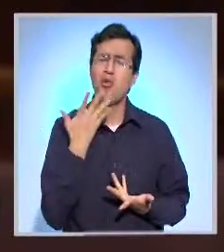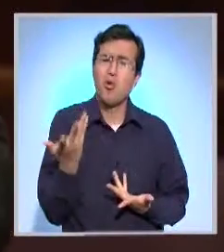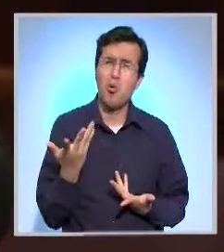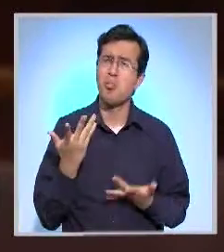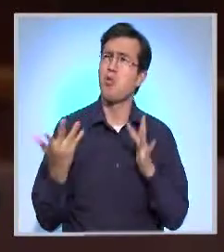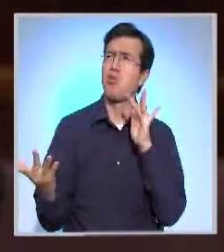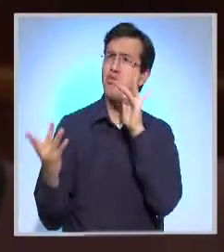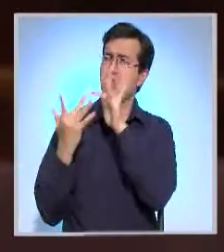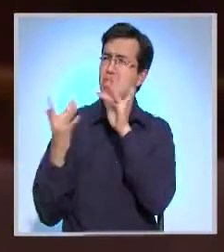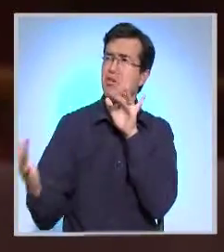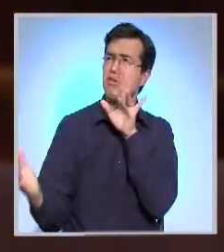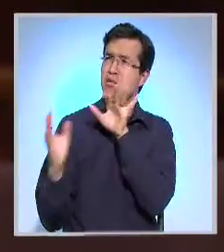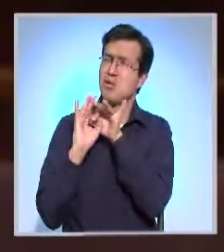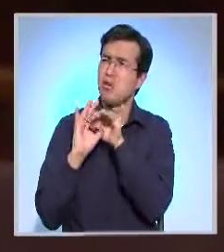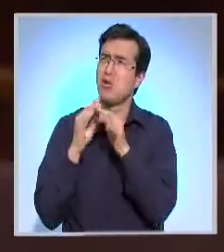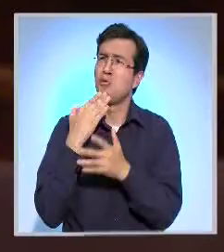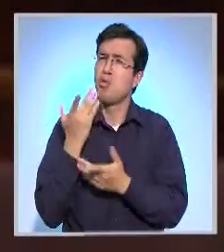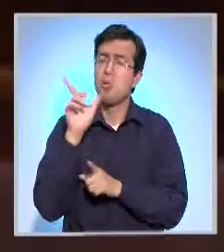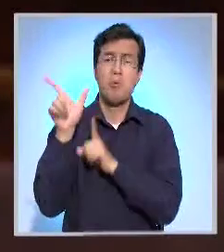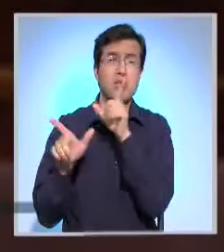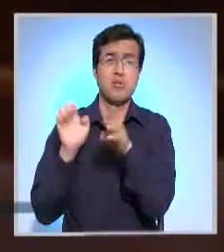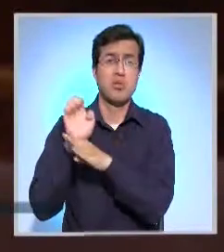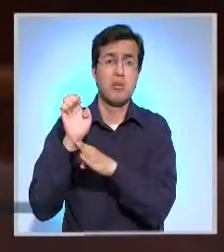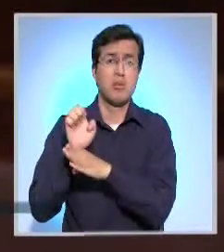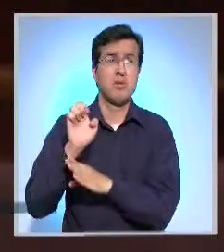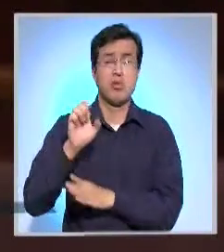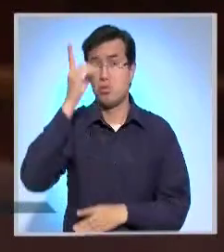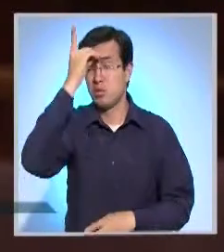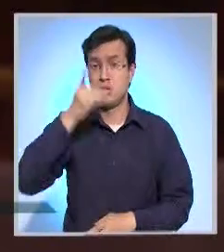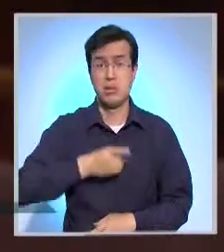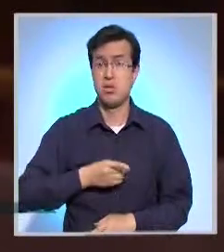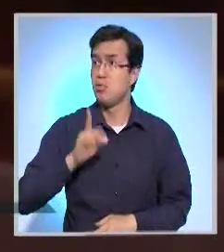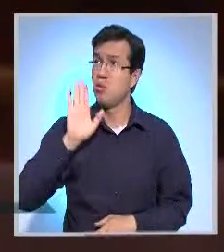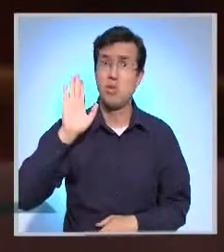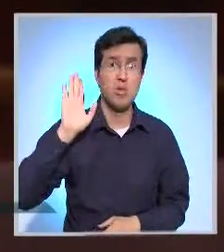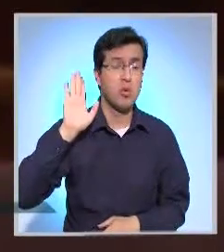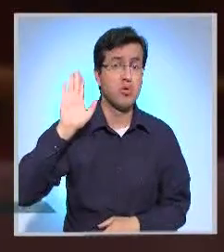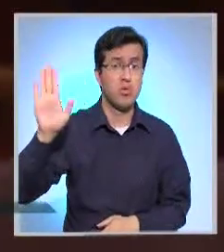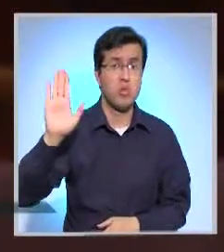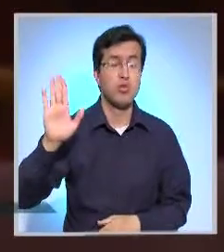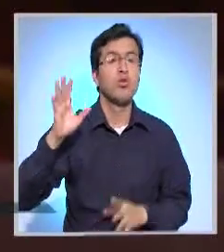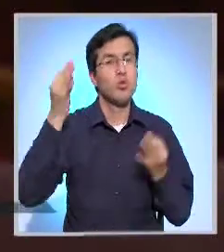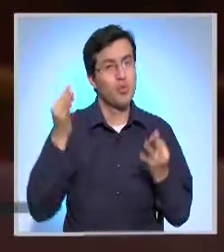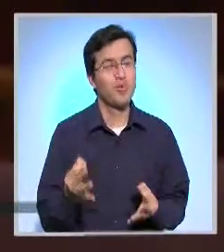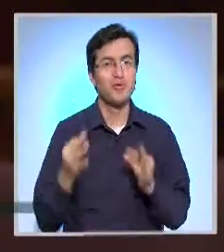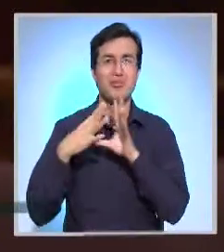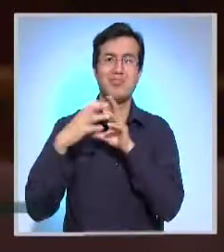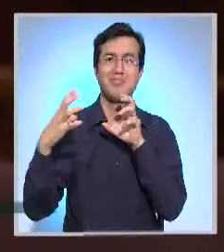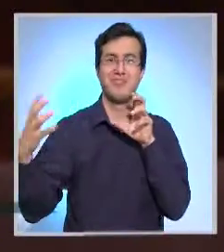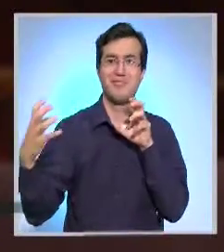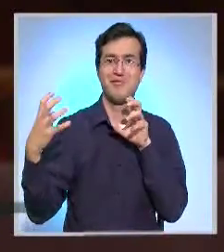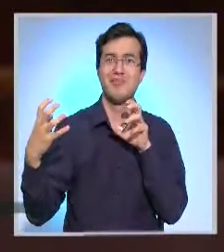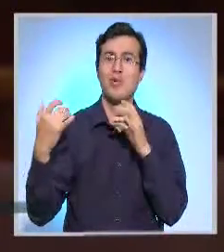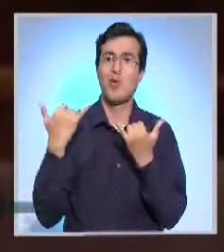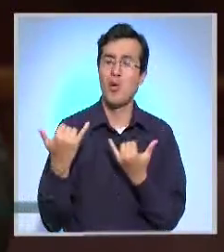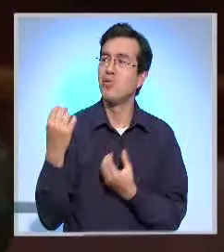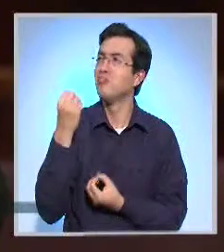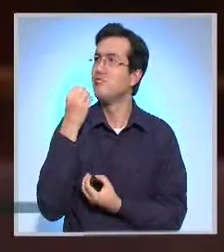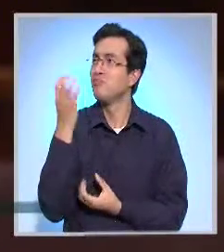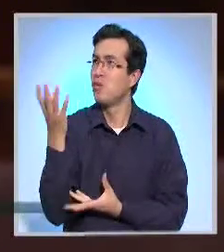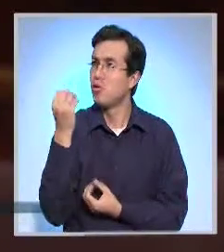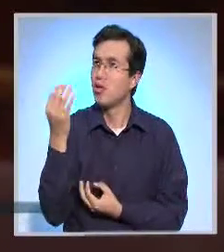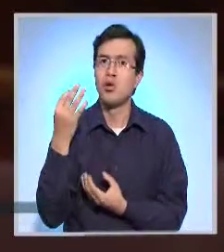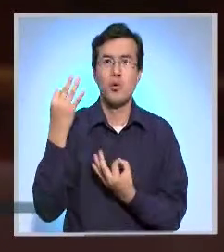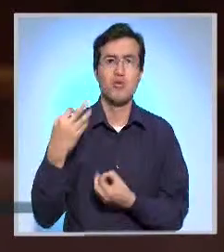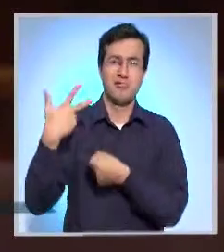procurar mecanismos de conexión con nuestros mandantes en el exterior. Y definitivamente las videoconferencias son instrumentos que han demostrado ser